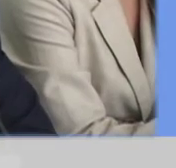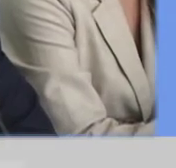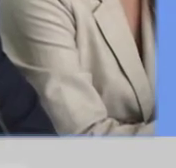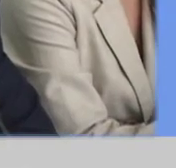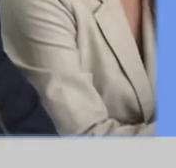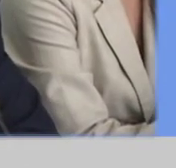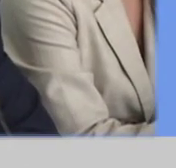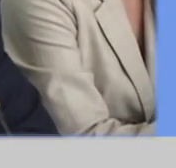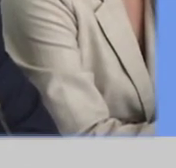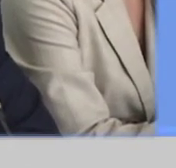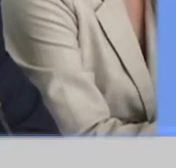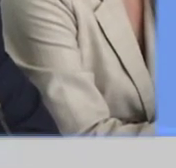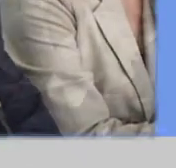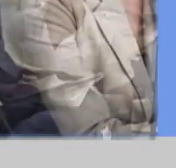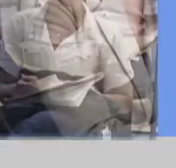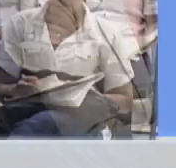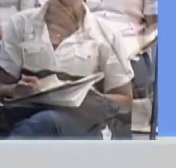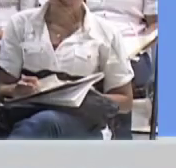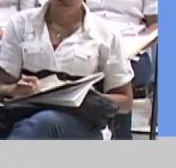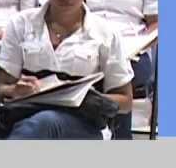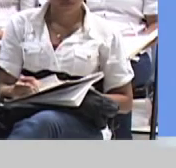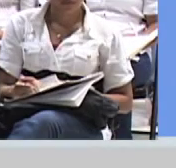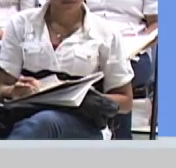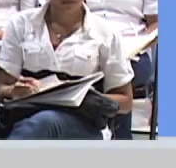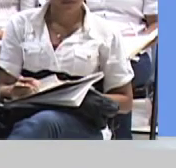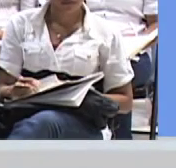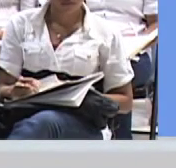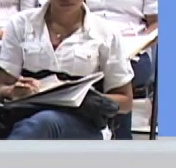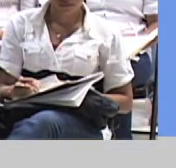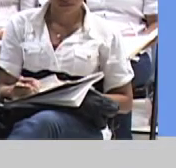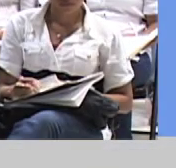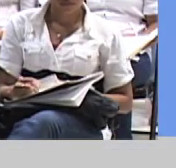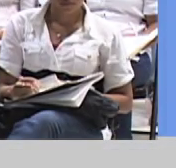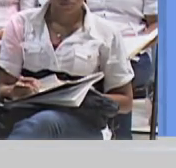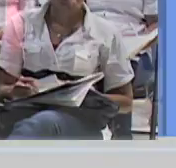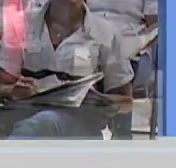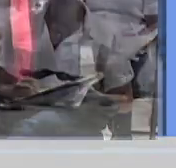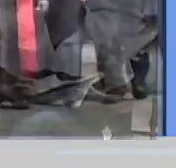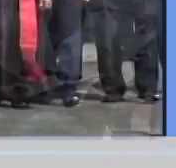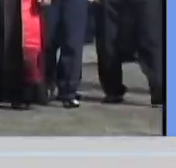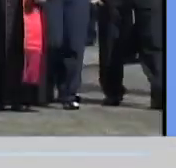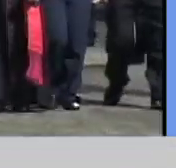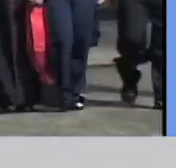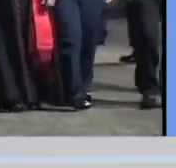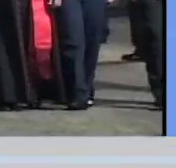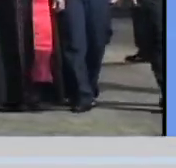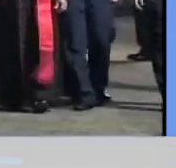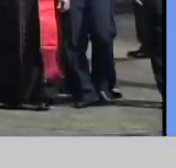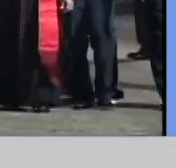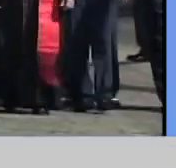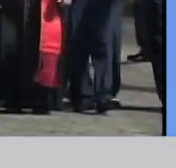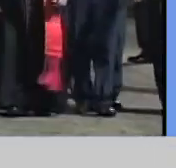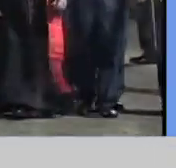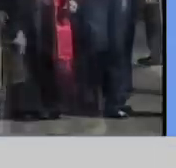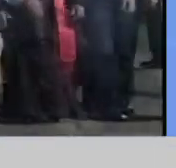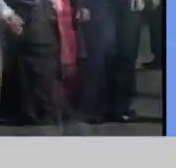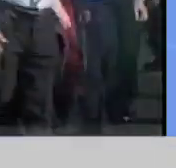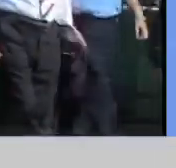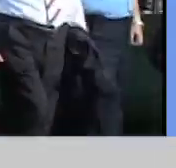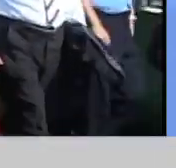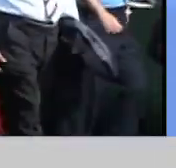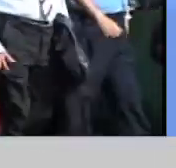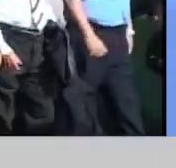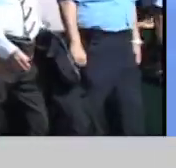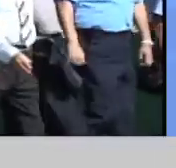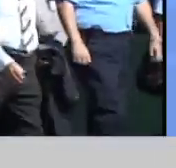impresiones entre legisladores y estudiantes de la UNAM Managua. Y también, presidente de la Asamblea Nacional asiste